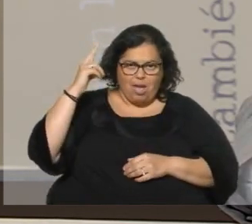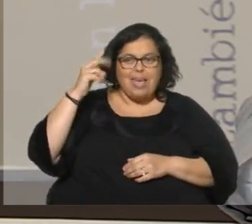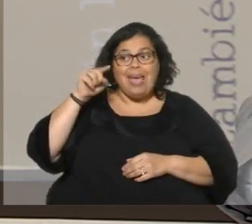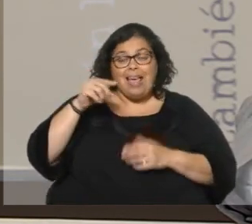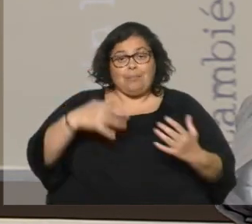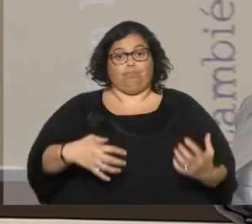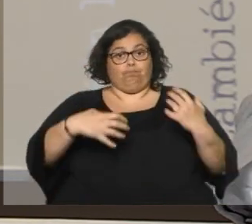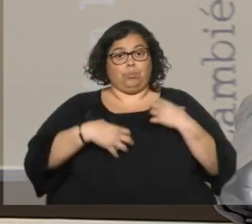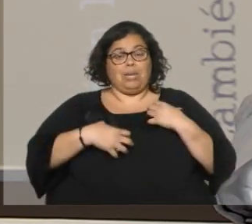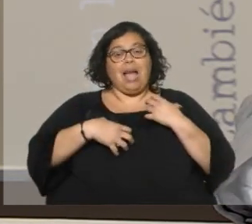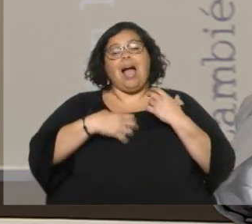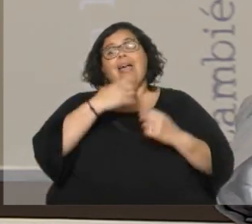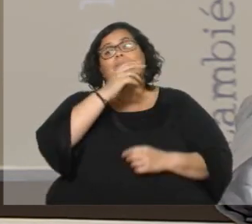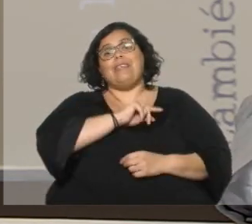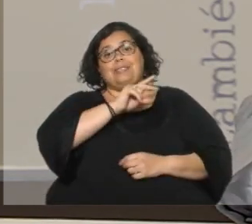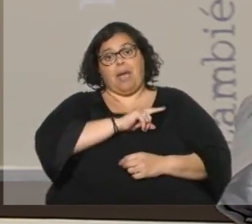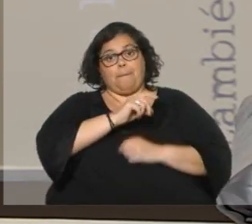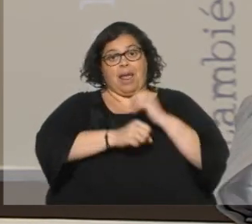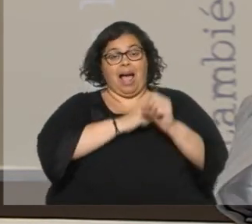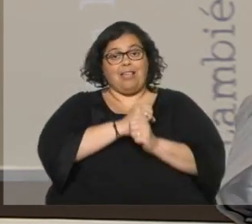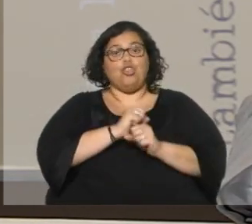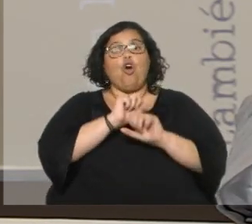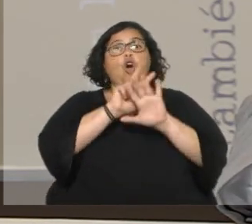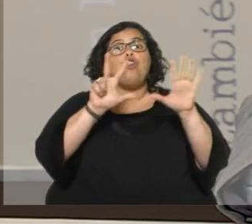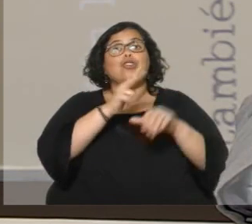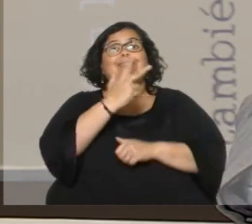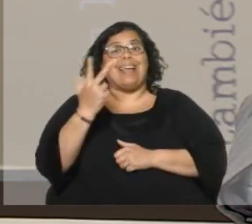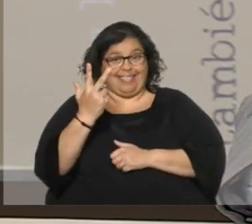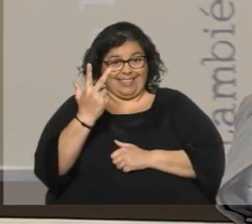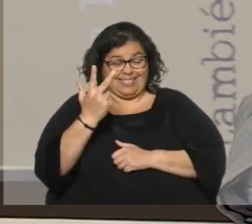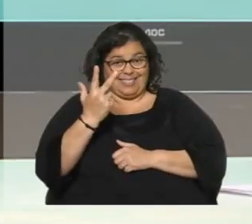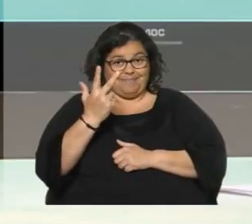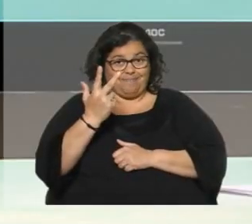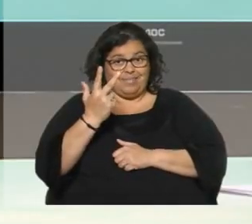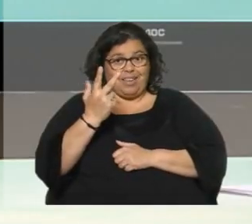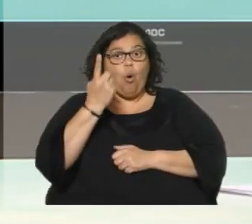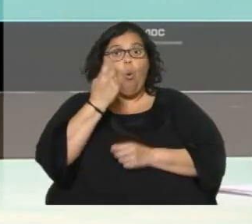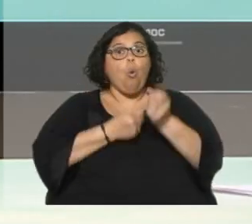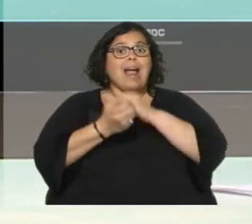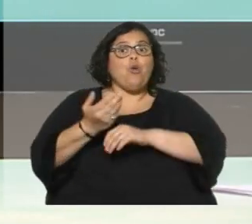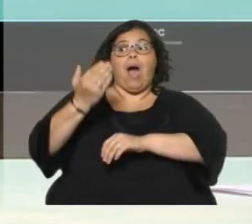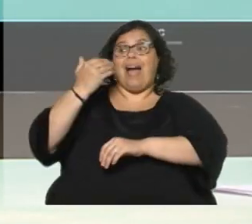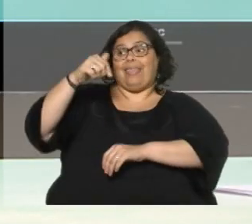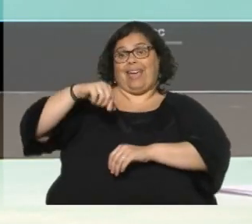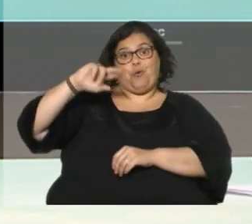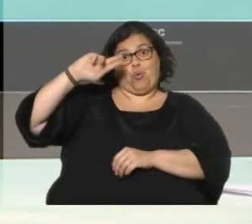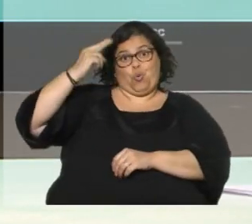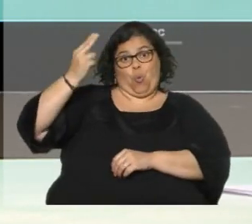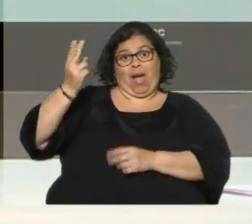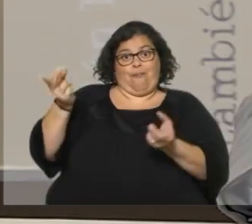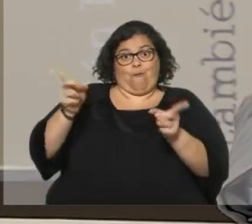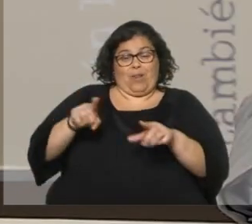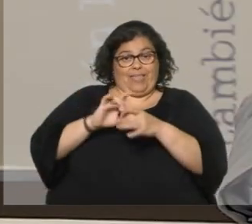diciembre del 83, tú estuviste, Exacto, sí, sí. Una ceremonia impresionante. que en Uruguay, volviera la democracia.